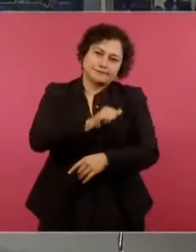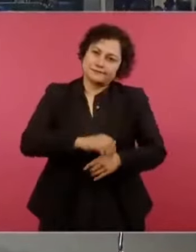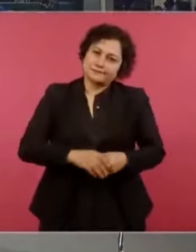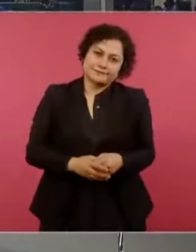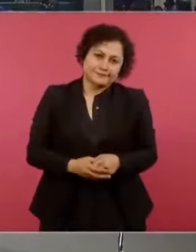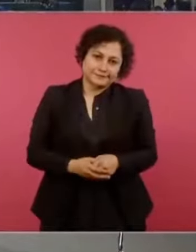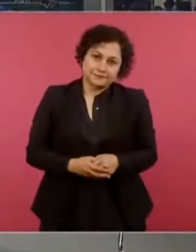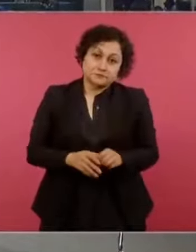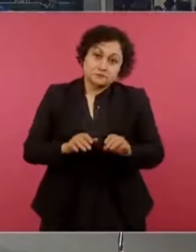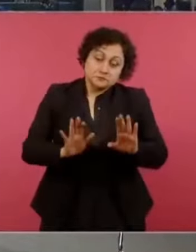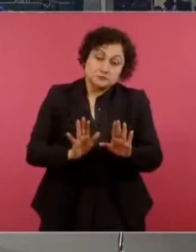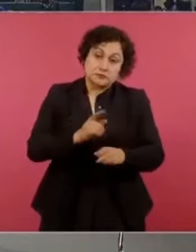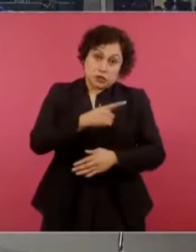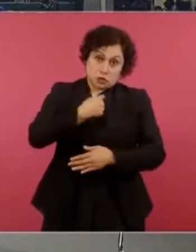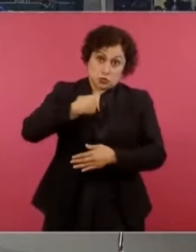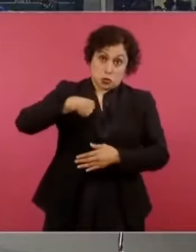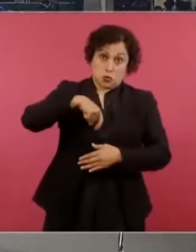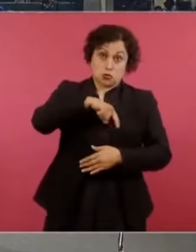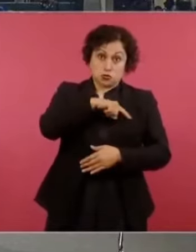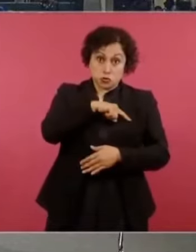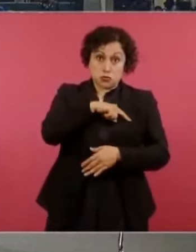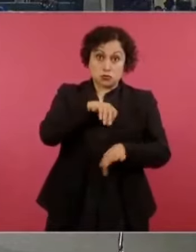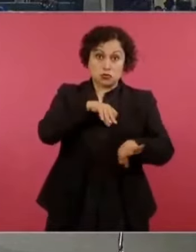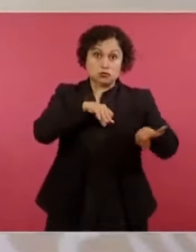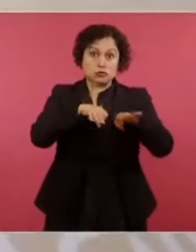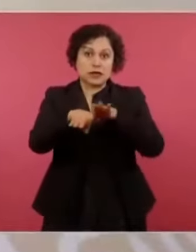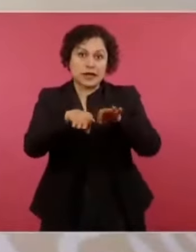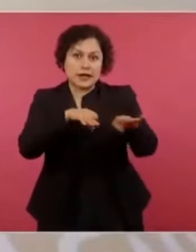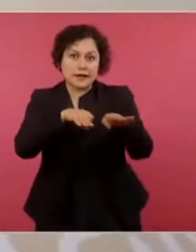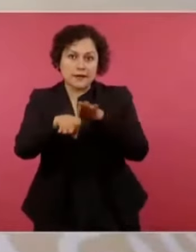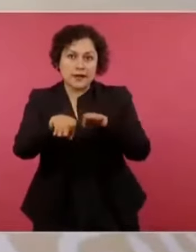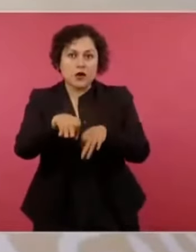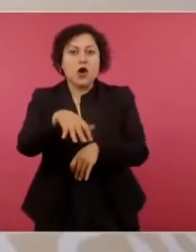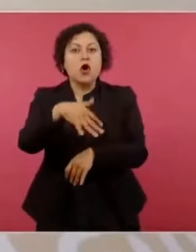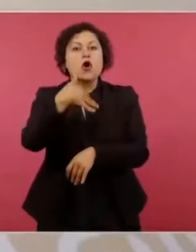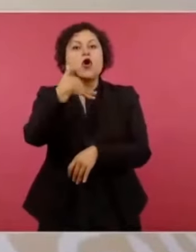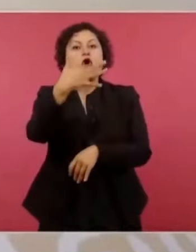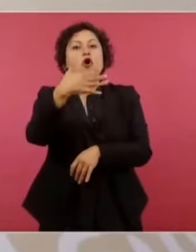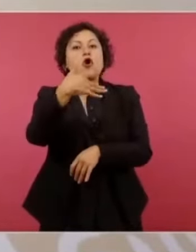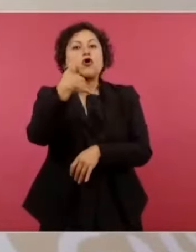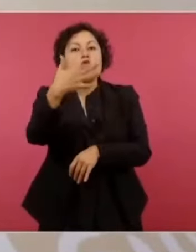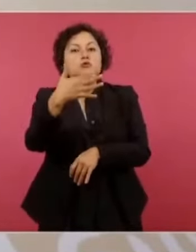haciendo. Ah, estamos combatiendo la corrupción, pero resulta